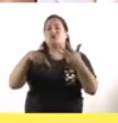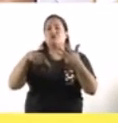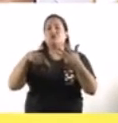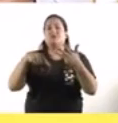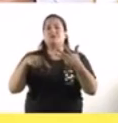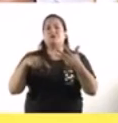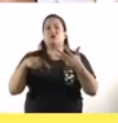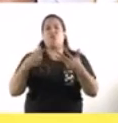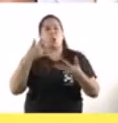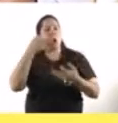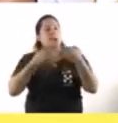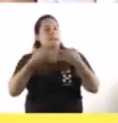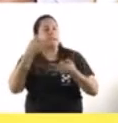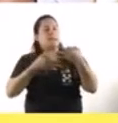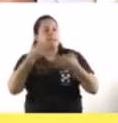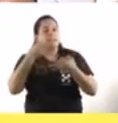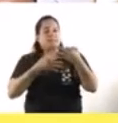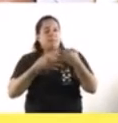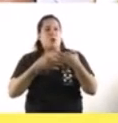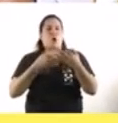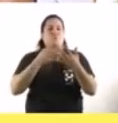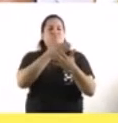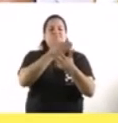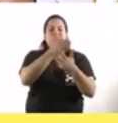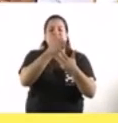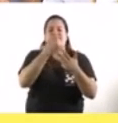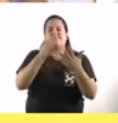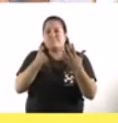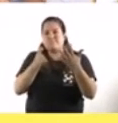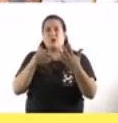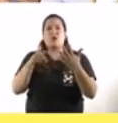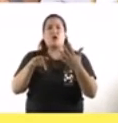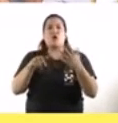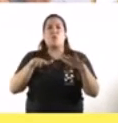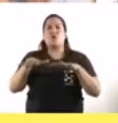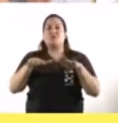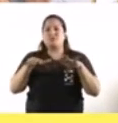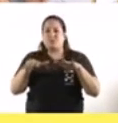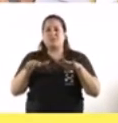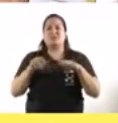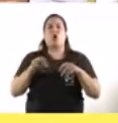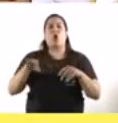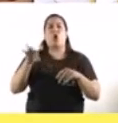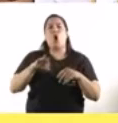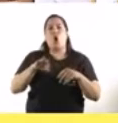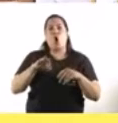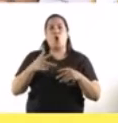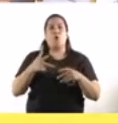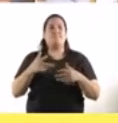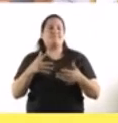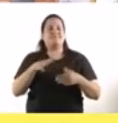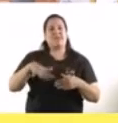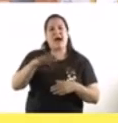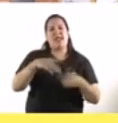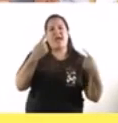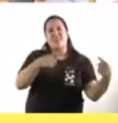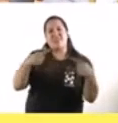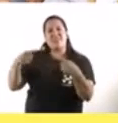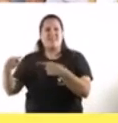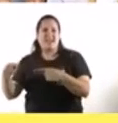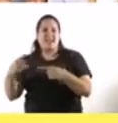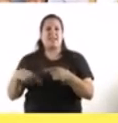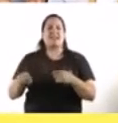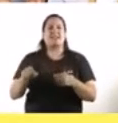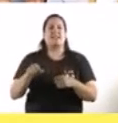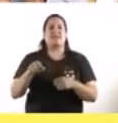la pandemia cada uno de ellos representa una situación o una dimensión diferente la cantidad de casos la